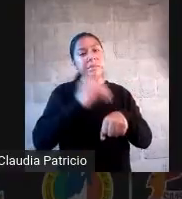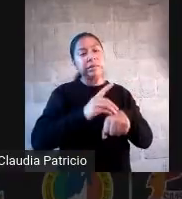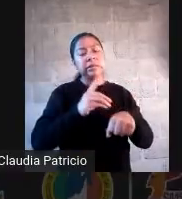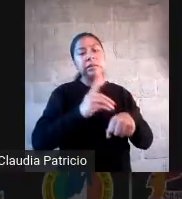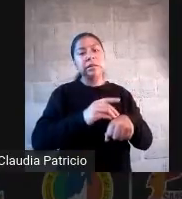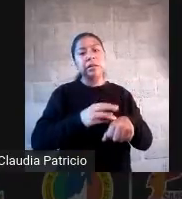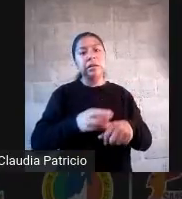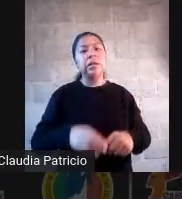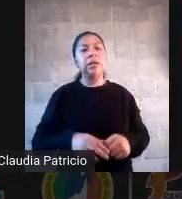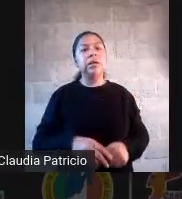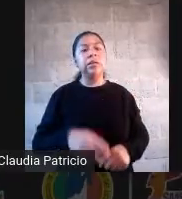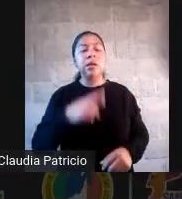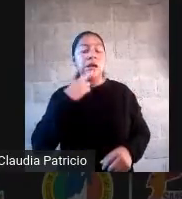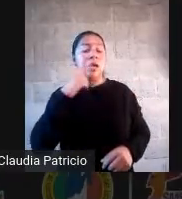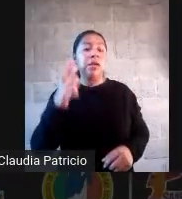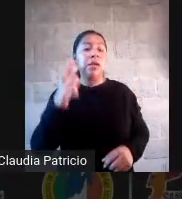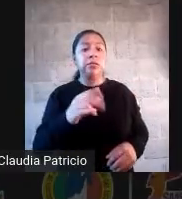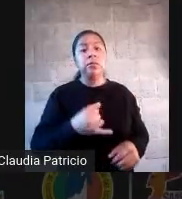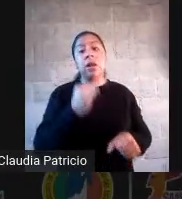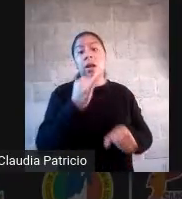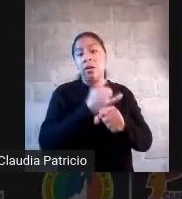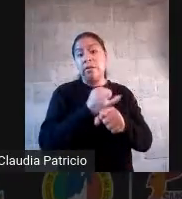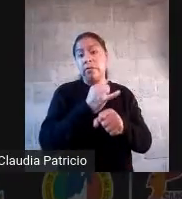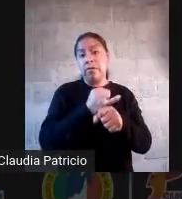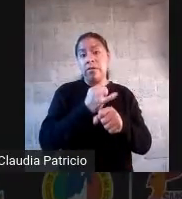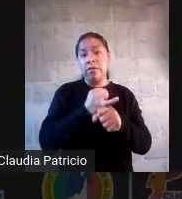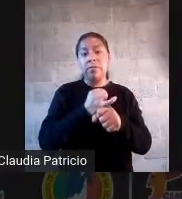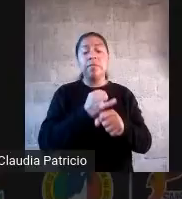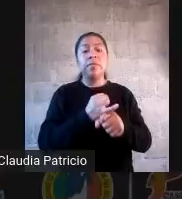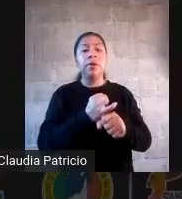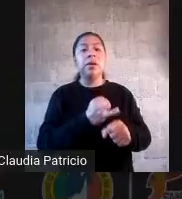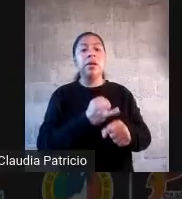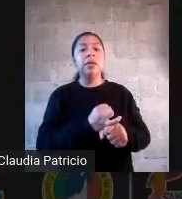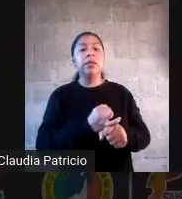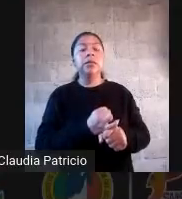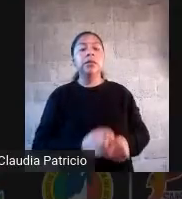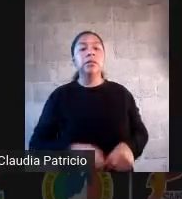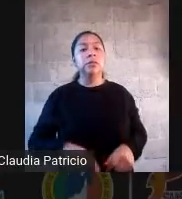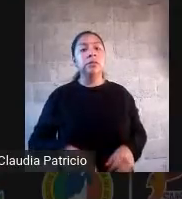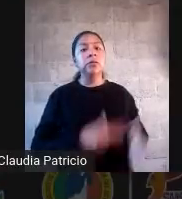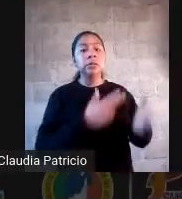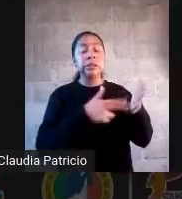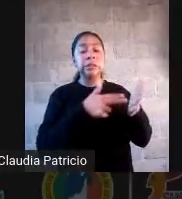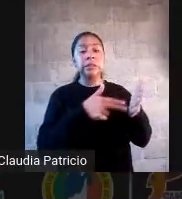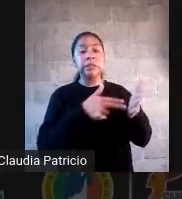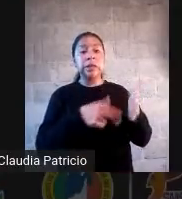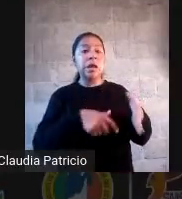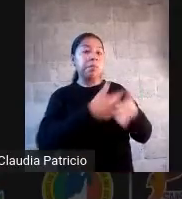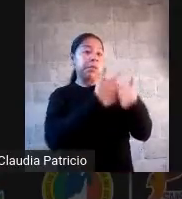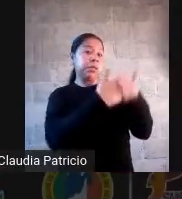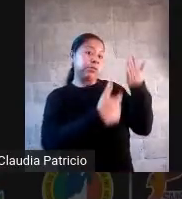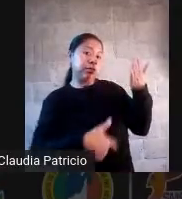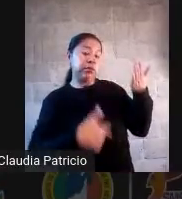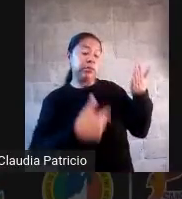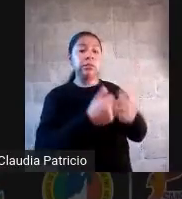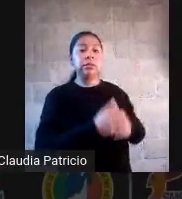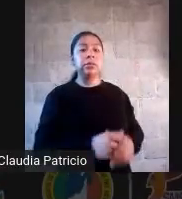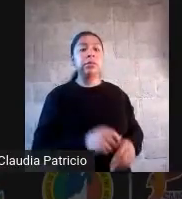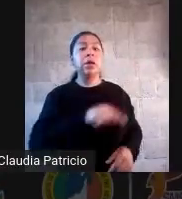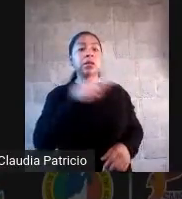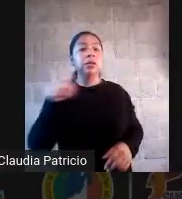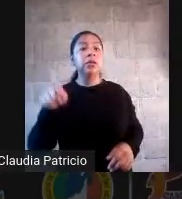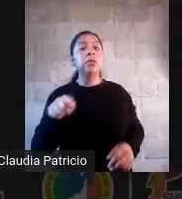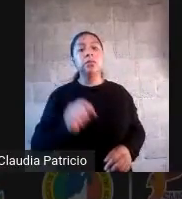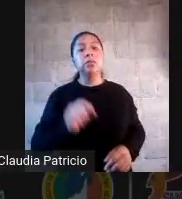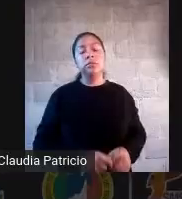información que ofrecen esa aplicación de instrumentos y herramientas, tú y tu colectivo deciden